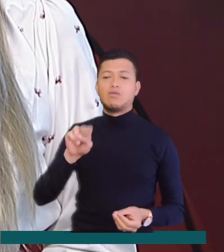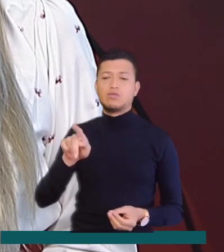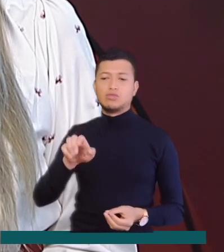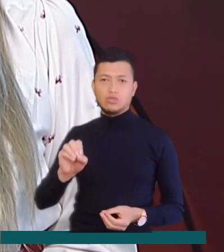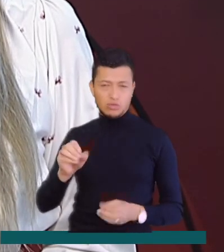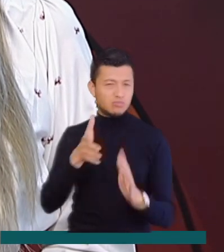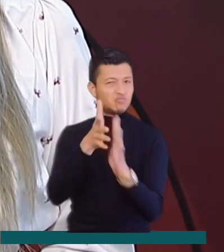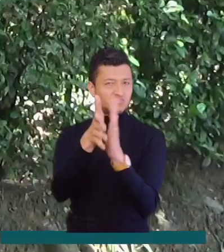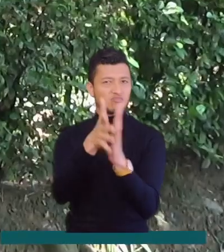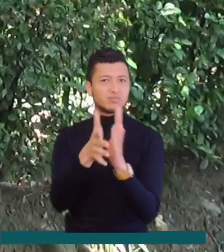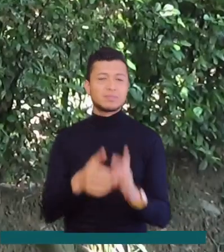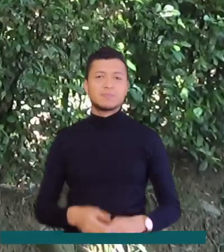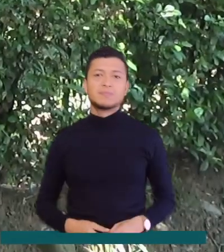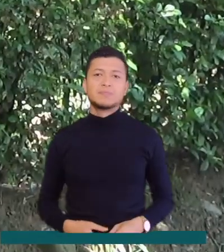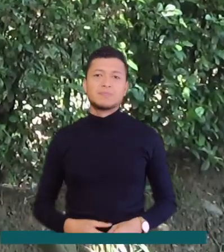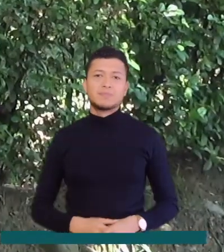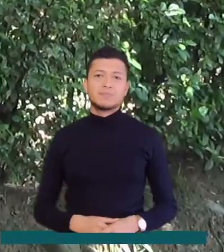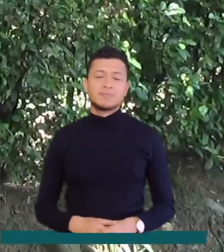tiene la historia.